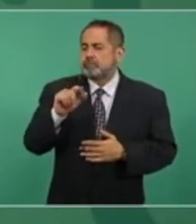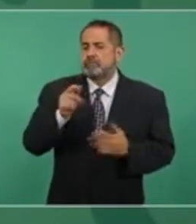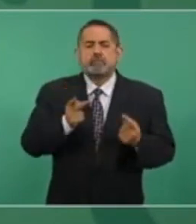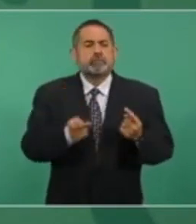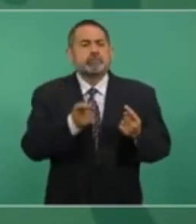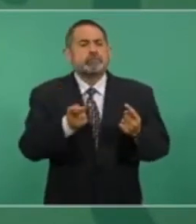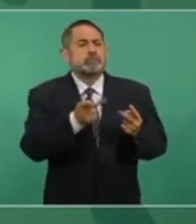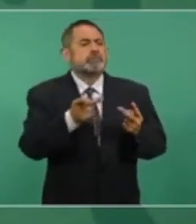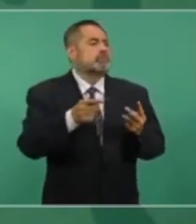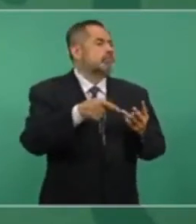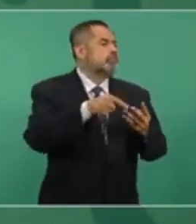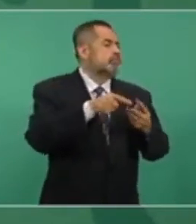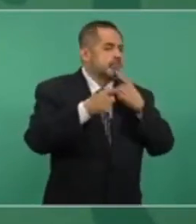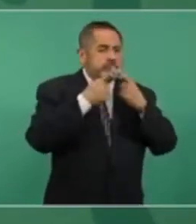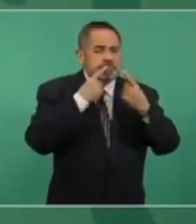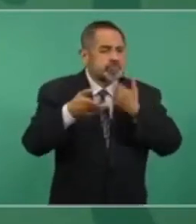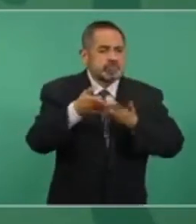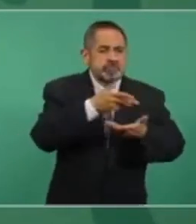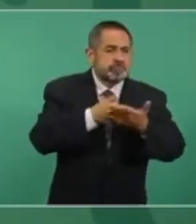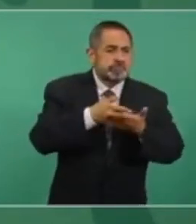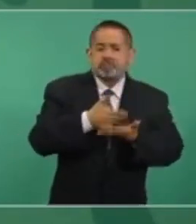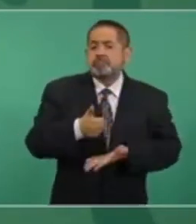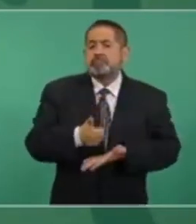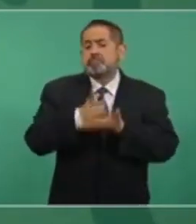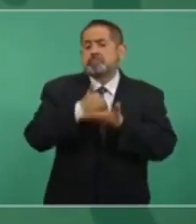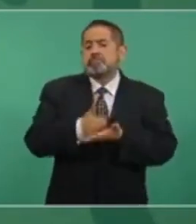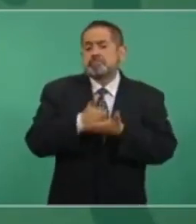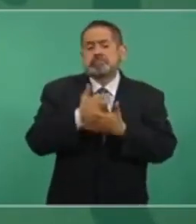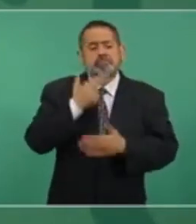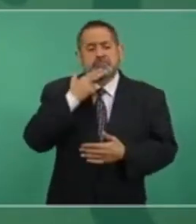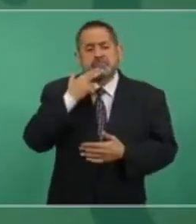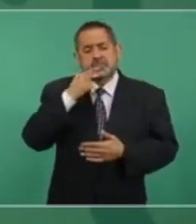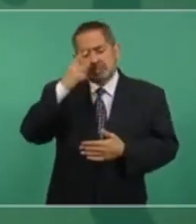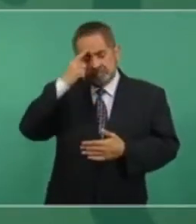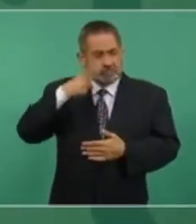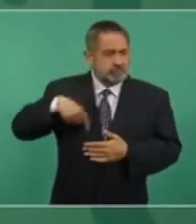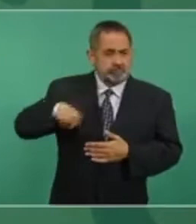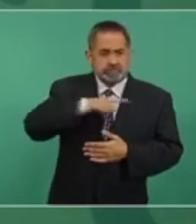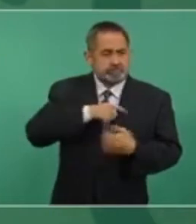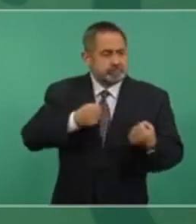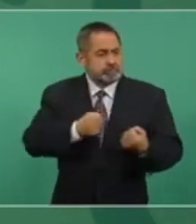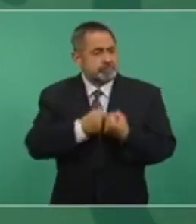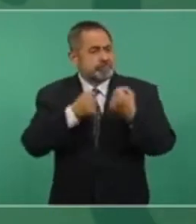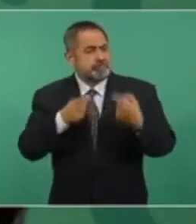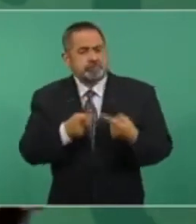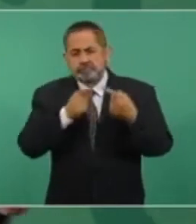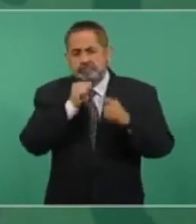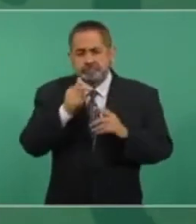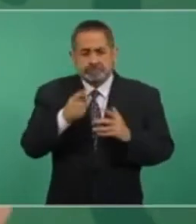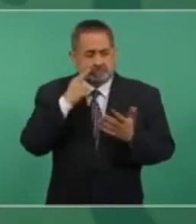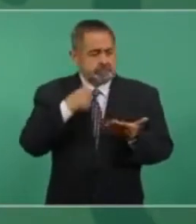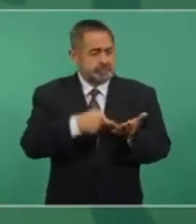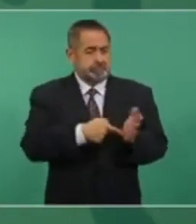ayuda a que no haya confrontación, que no haya